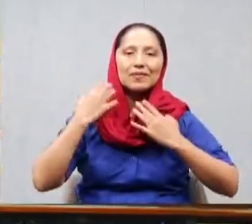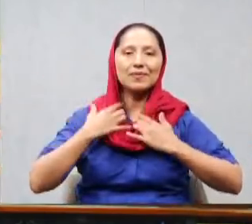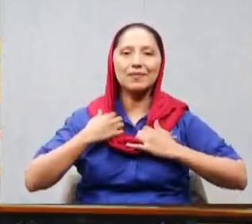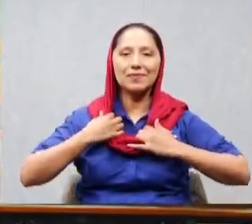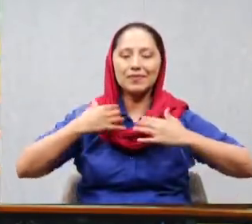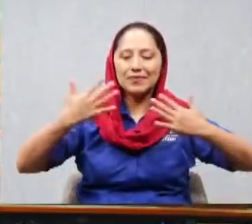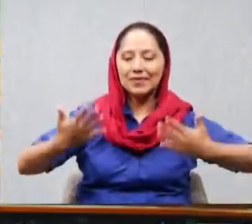a seguir un pero